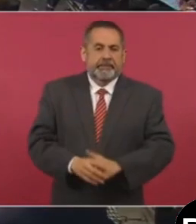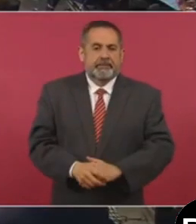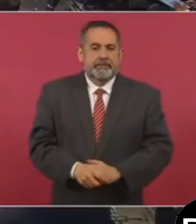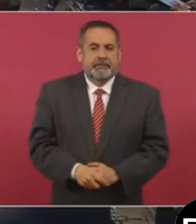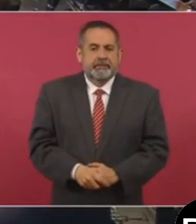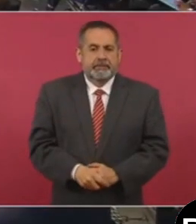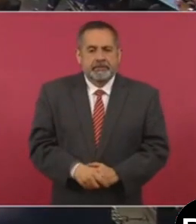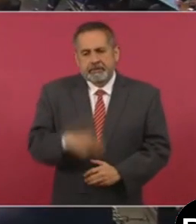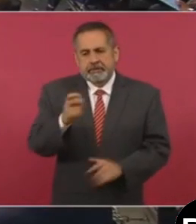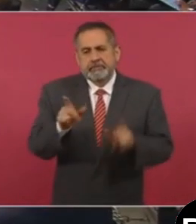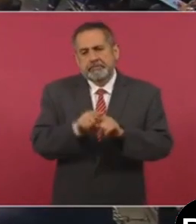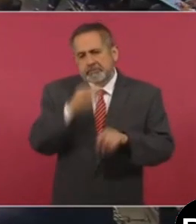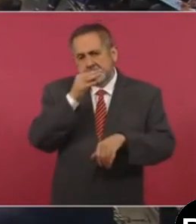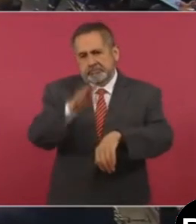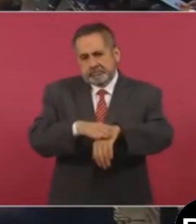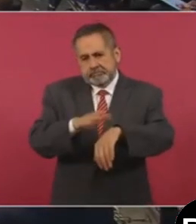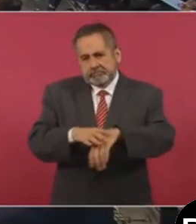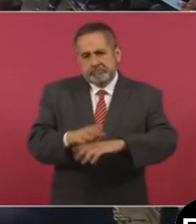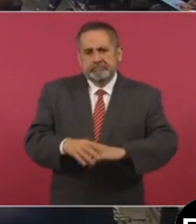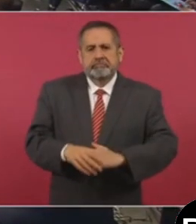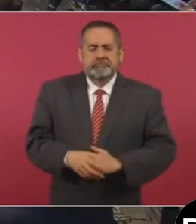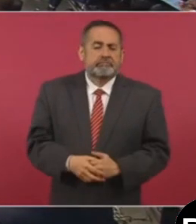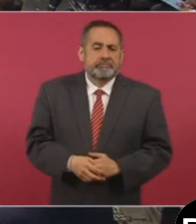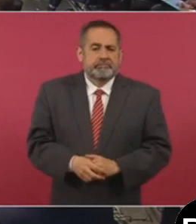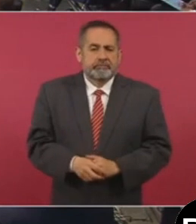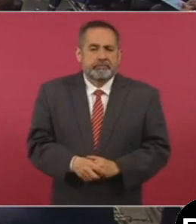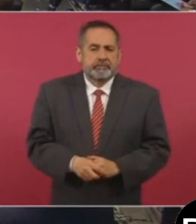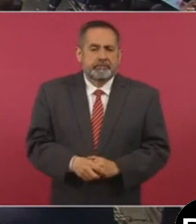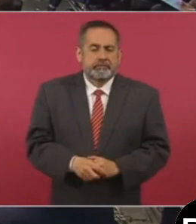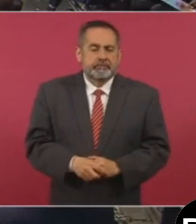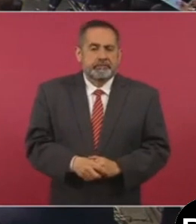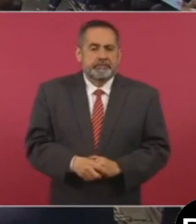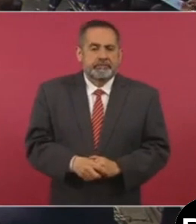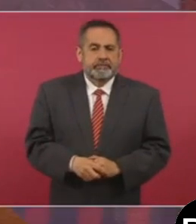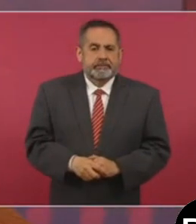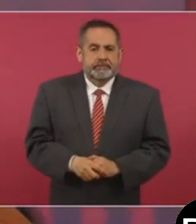Eso es lo que puedo comentar. Yo